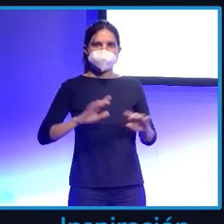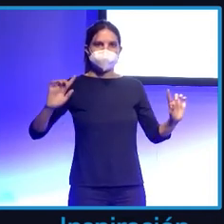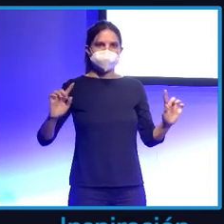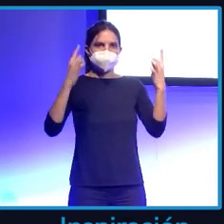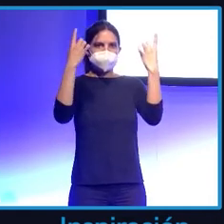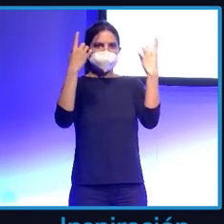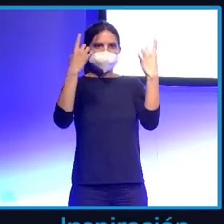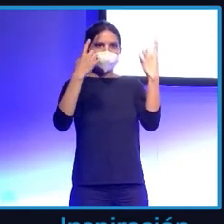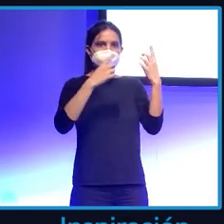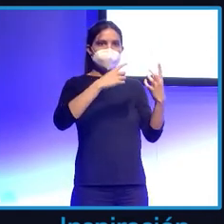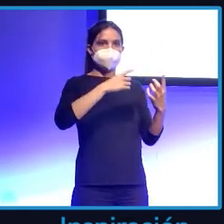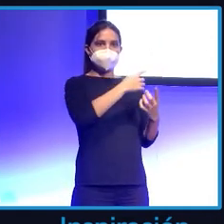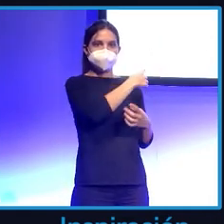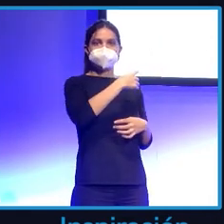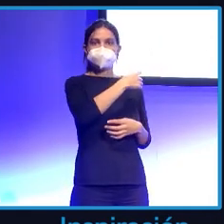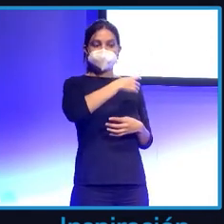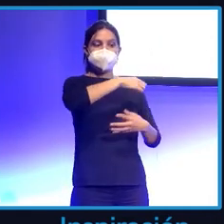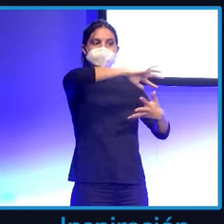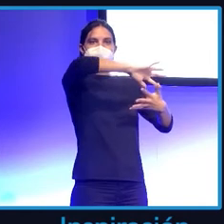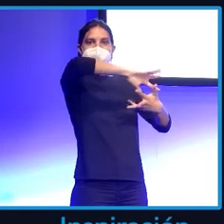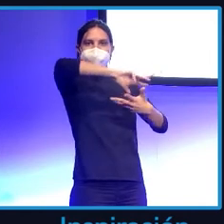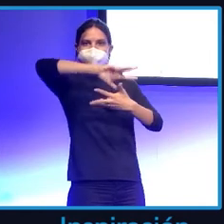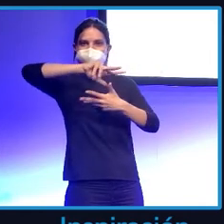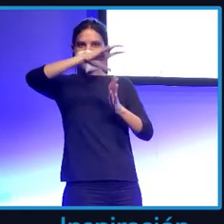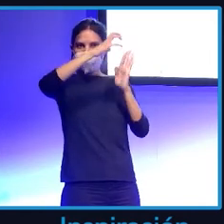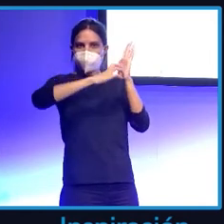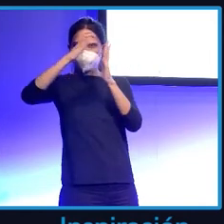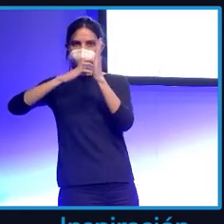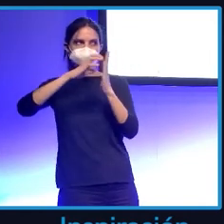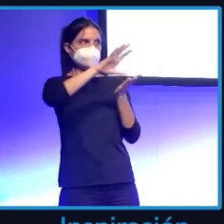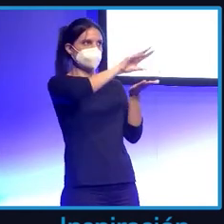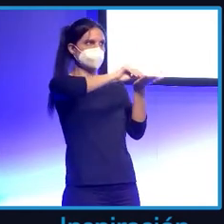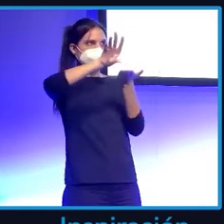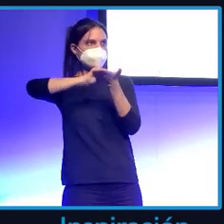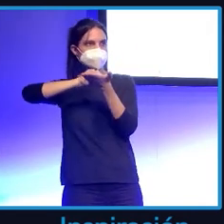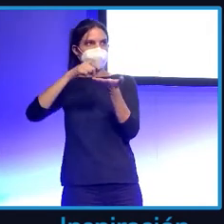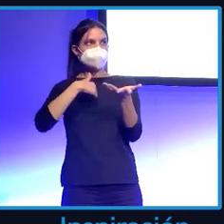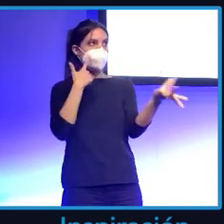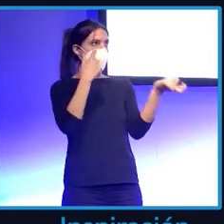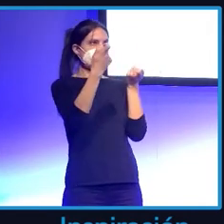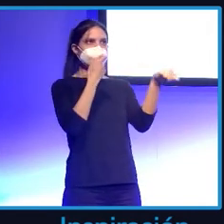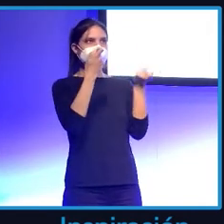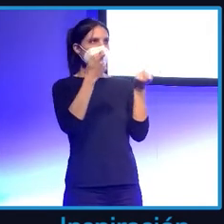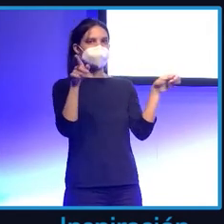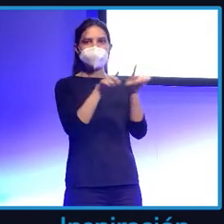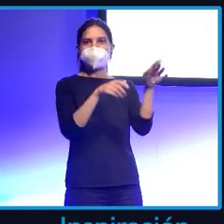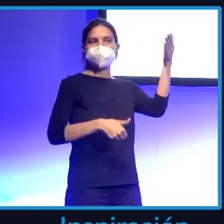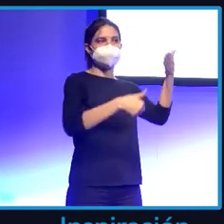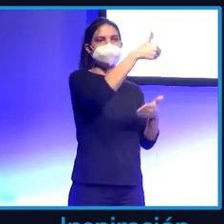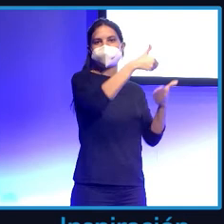Big Data de artículos. ¿En qué consiste esto? Bien, pues yo monitorizo toda la prensa de España.